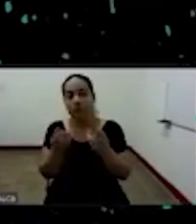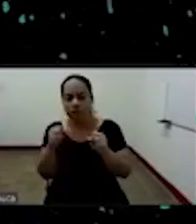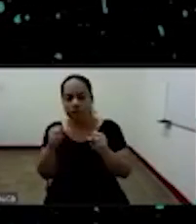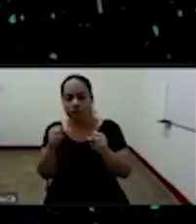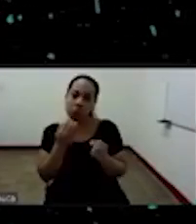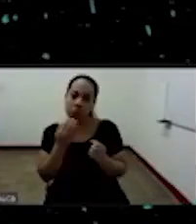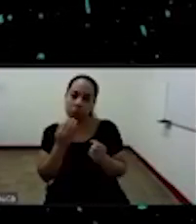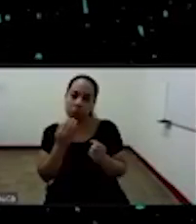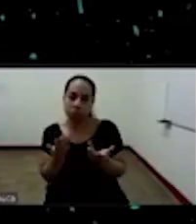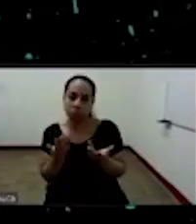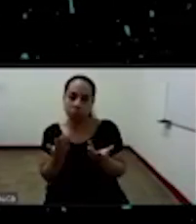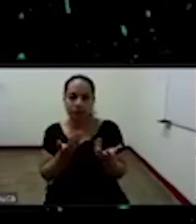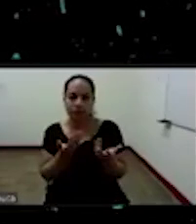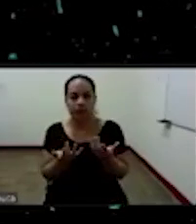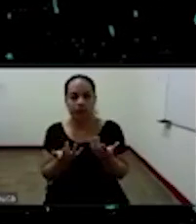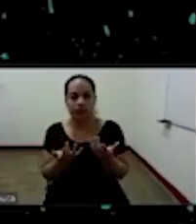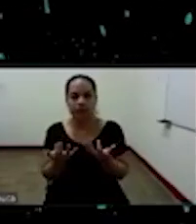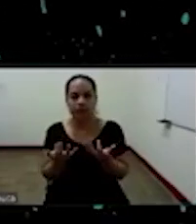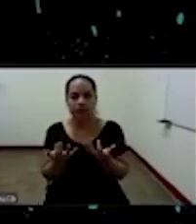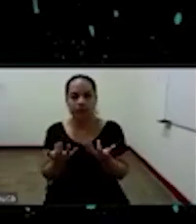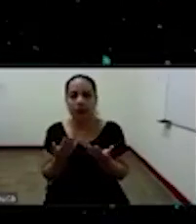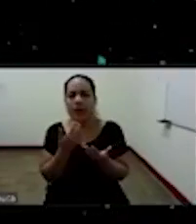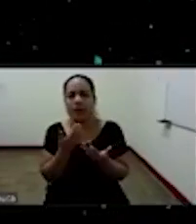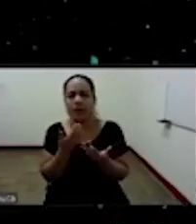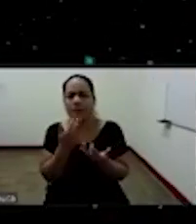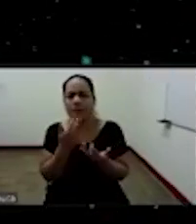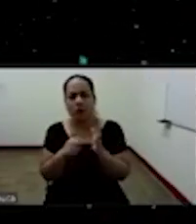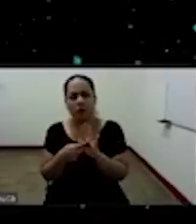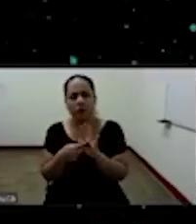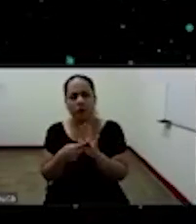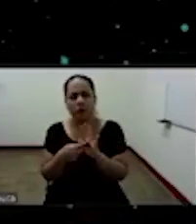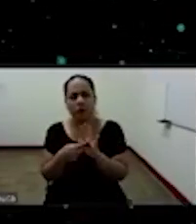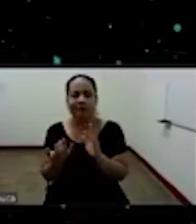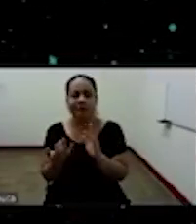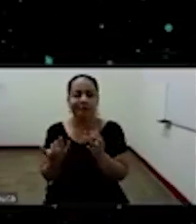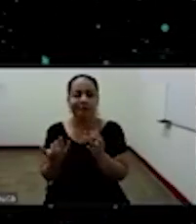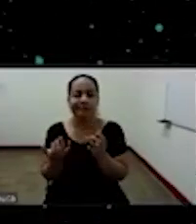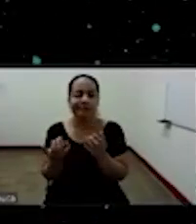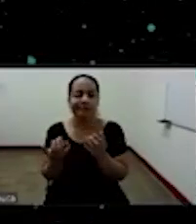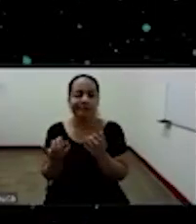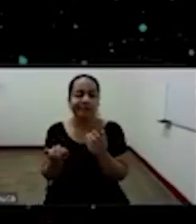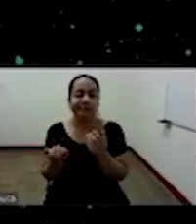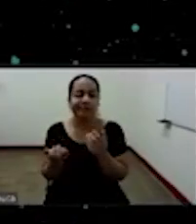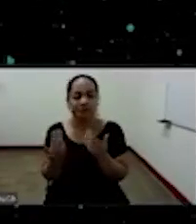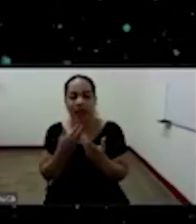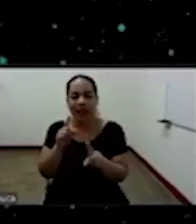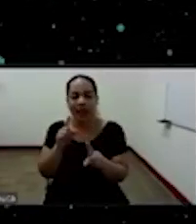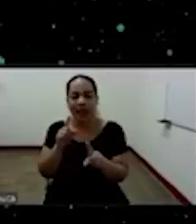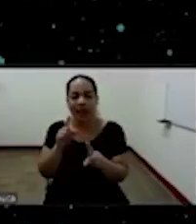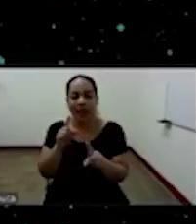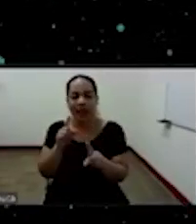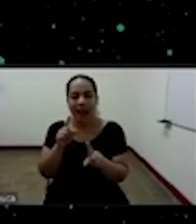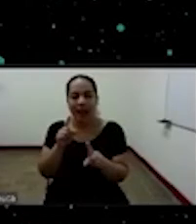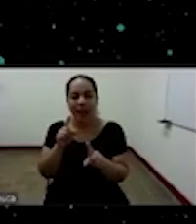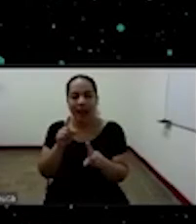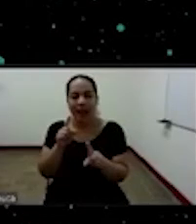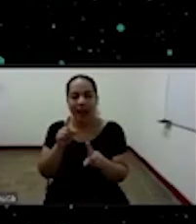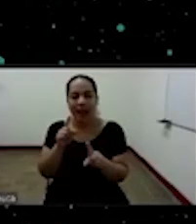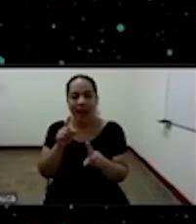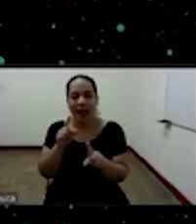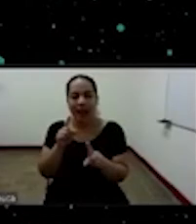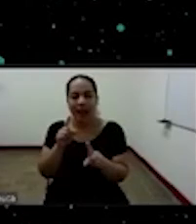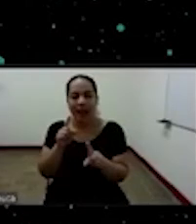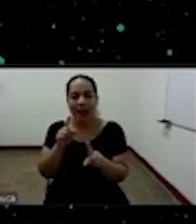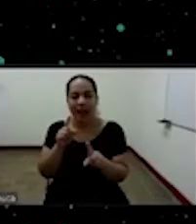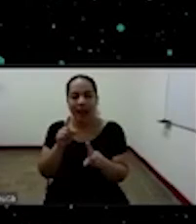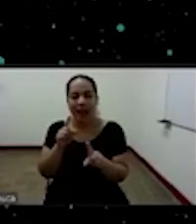con con lo referente a a la las diferencias culturales ¿no? y